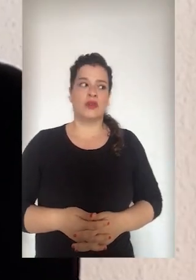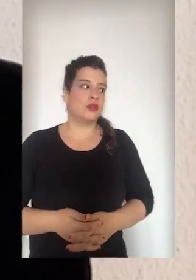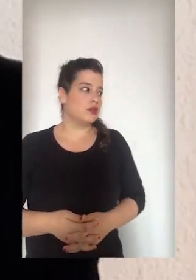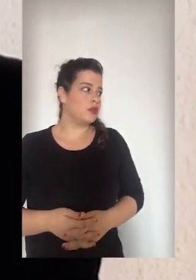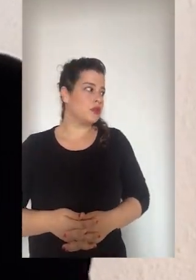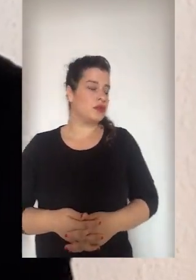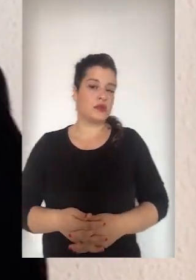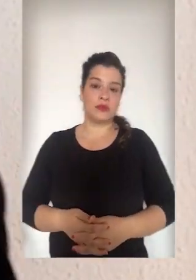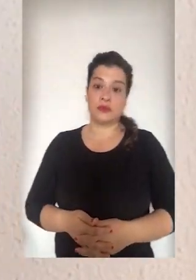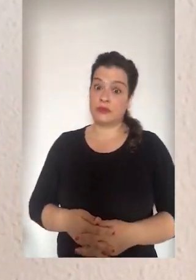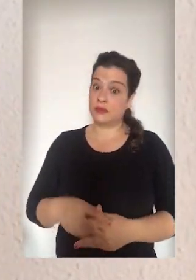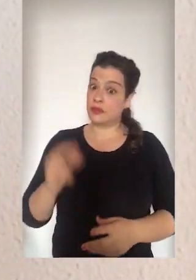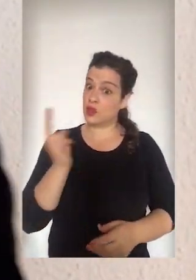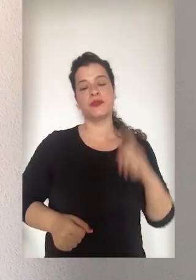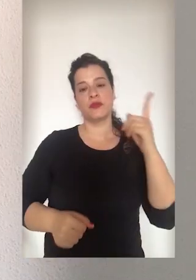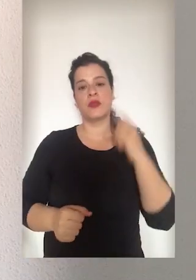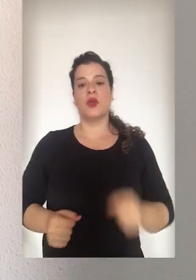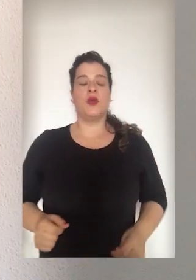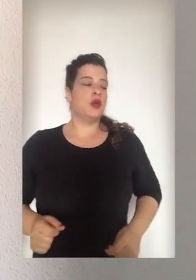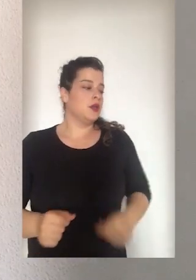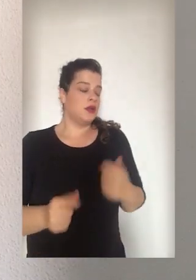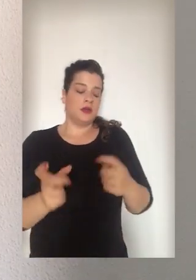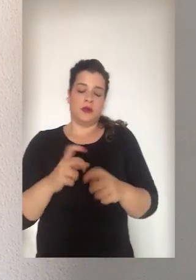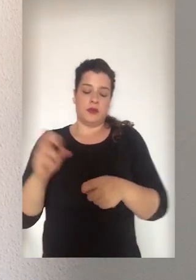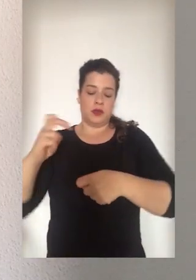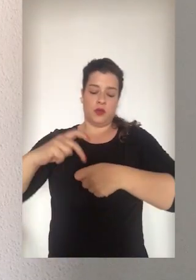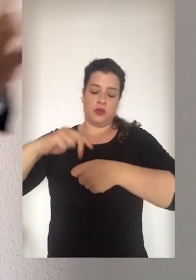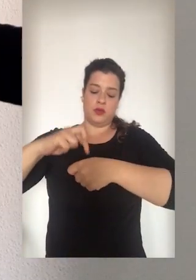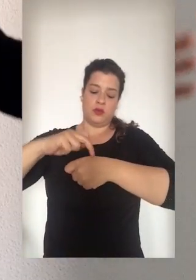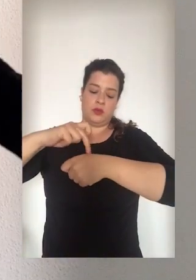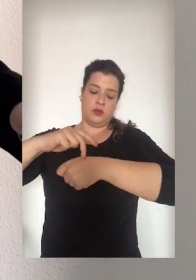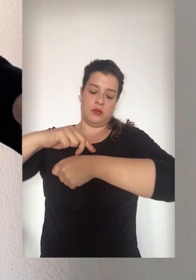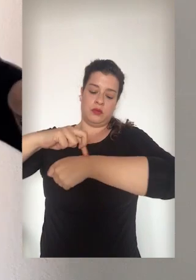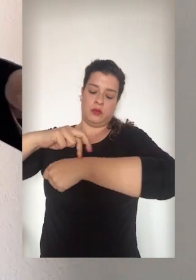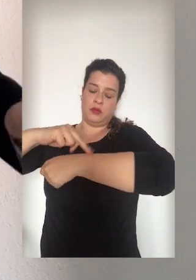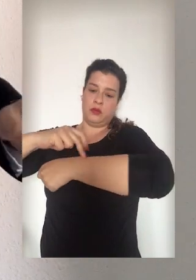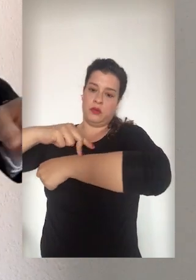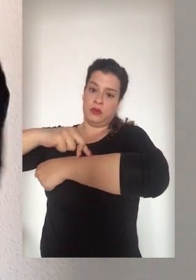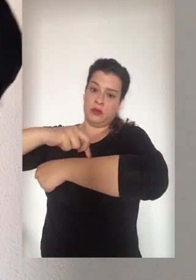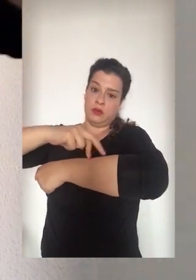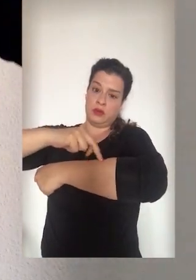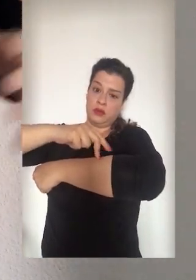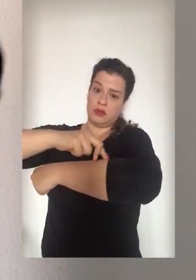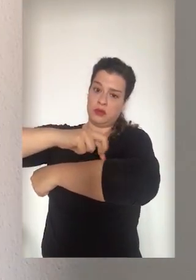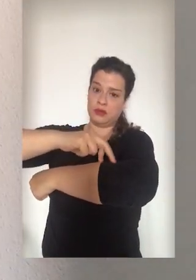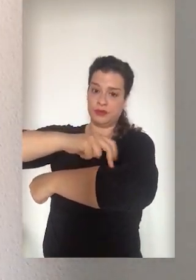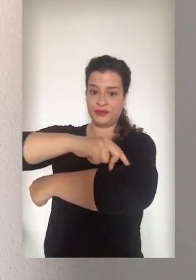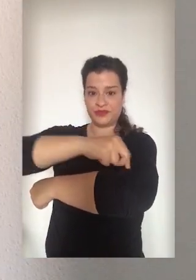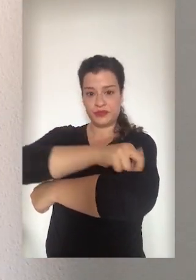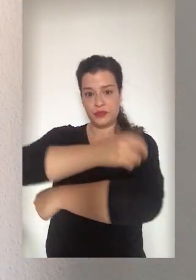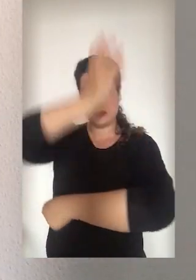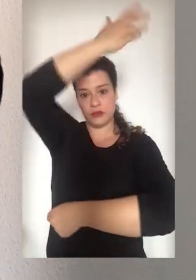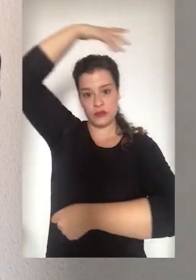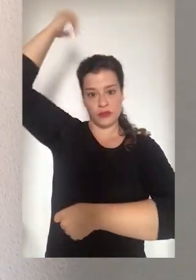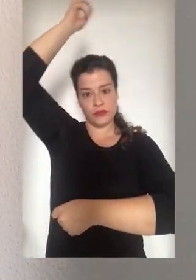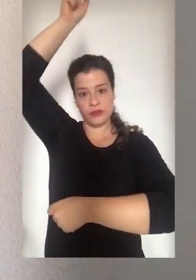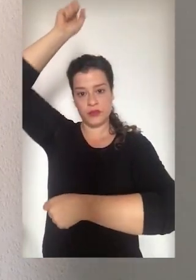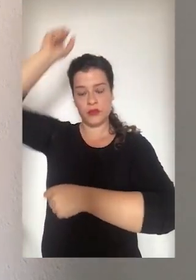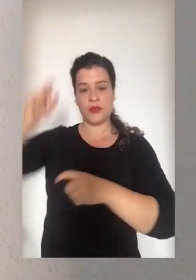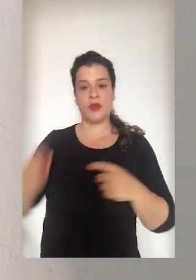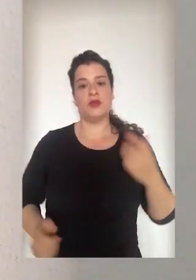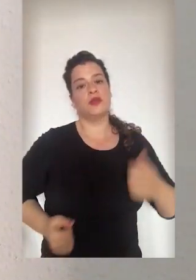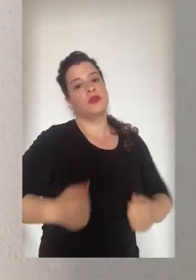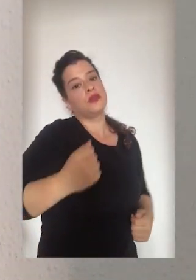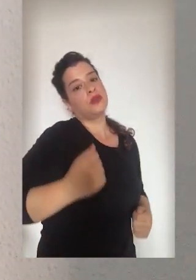Aries, que tú... ¡Anda que no! También creemos conveniente que todo aquel que no sea alérgico a la lactosa pueda salir a tomar paseos al aire